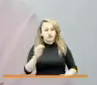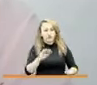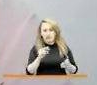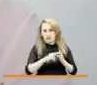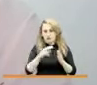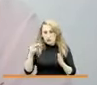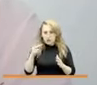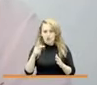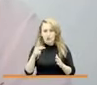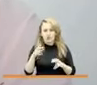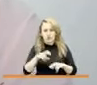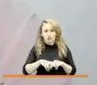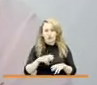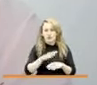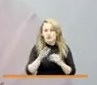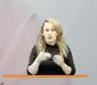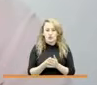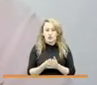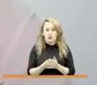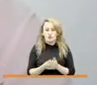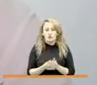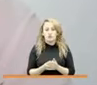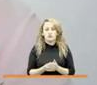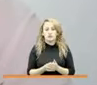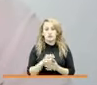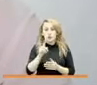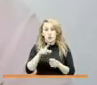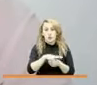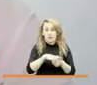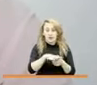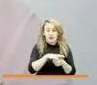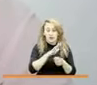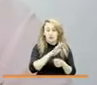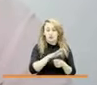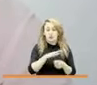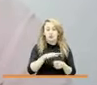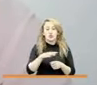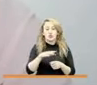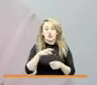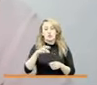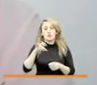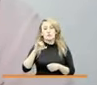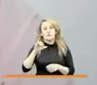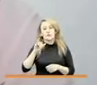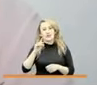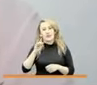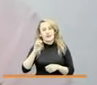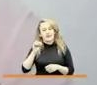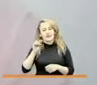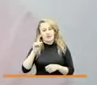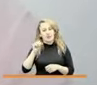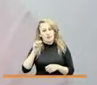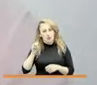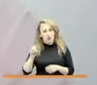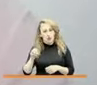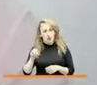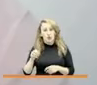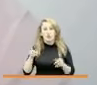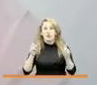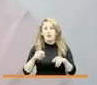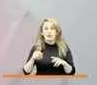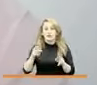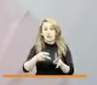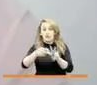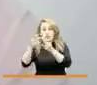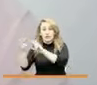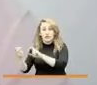Placabuella en un barrio en el municipio de Piendamó en la cabecera urbana también tenemos dos puentes que van a